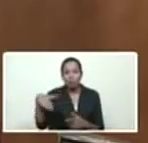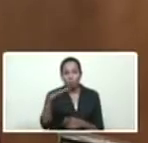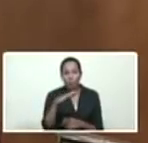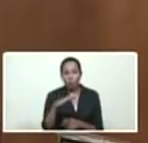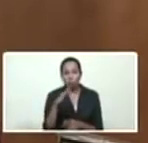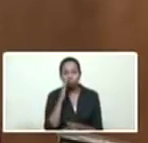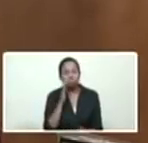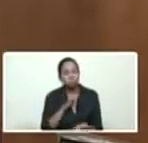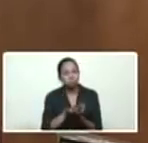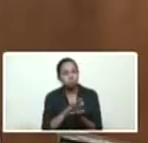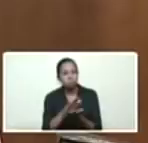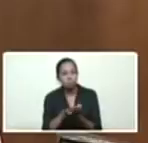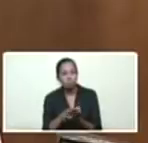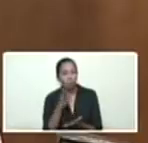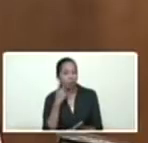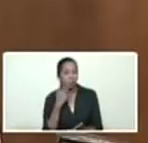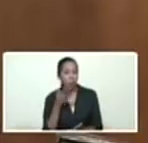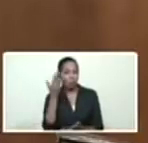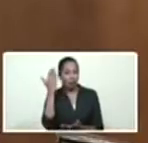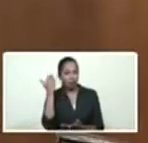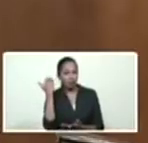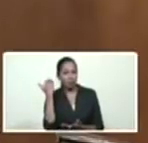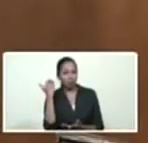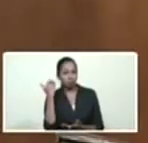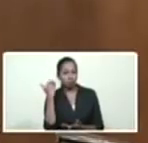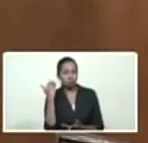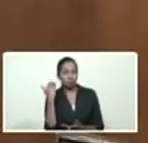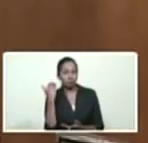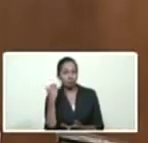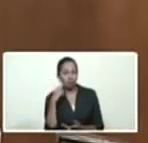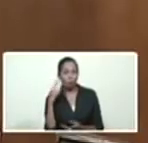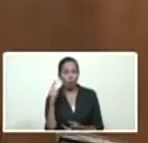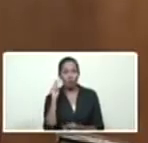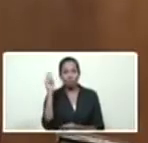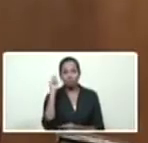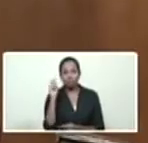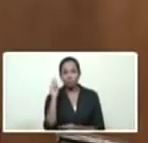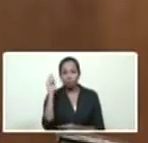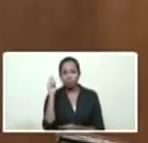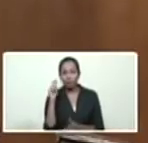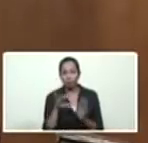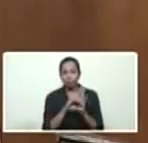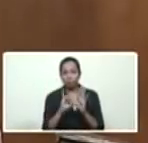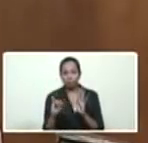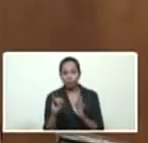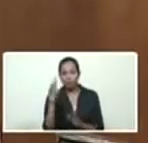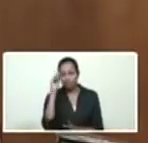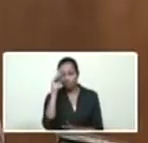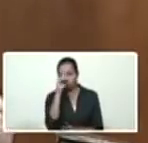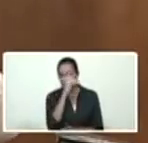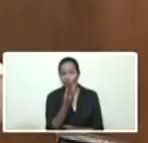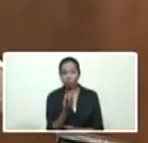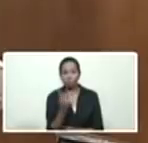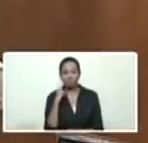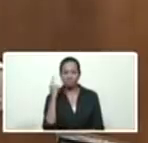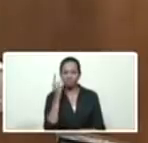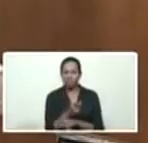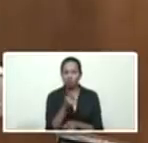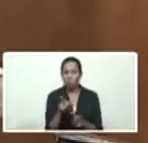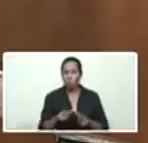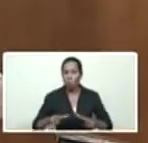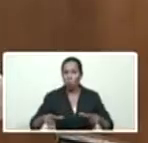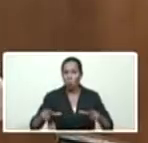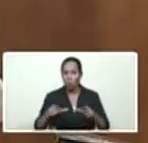Eso que sucedió ayer, que denunciaba hoy el diputado, el constituyente Diosdado Cabello. En un lugar